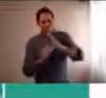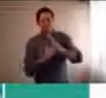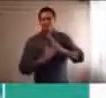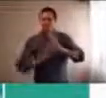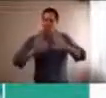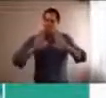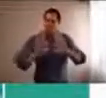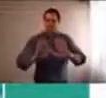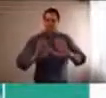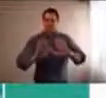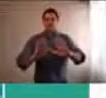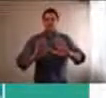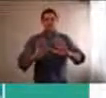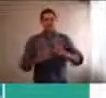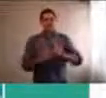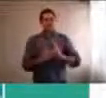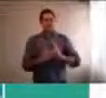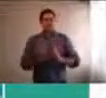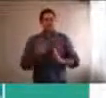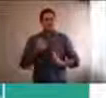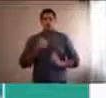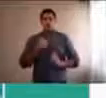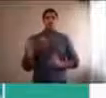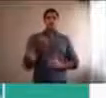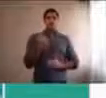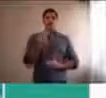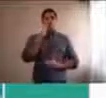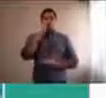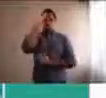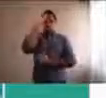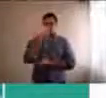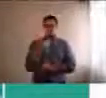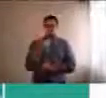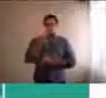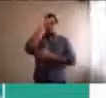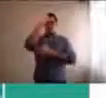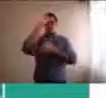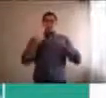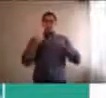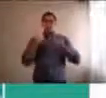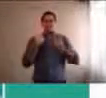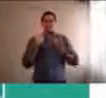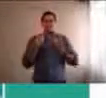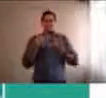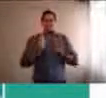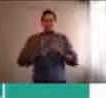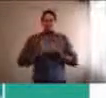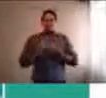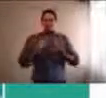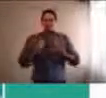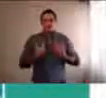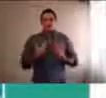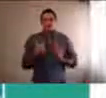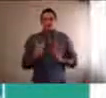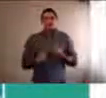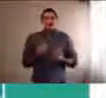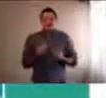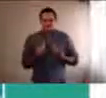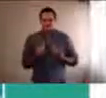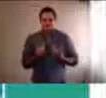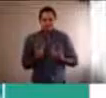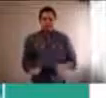es lo que sentimos nosotros, qué es lo que nos está pasando a nosotros. Y un poco alineándome con Jime, sabemos que las